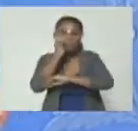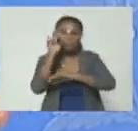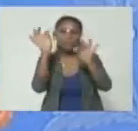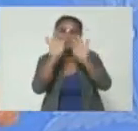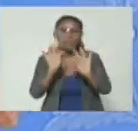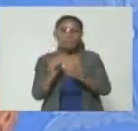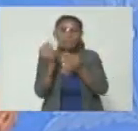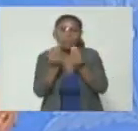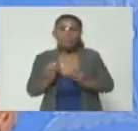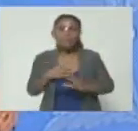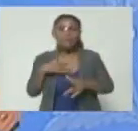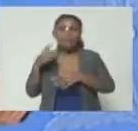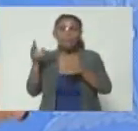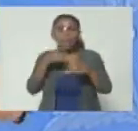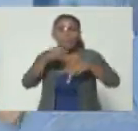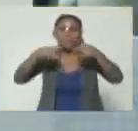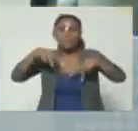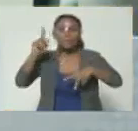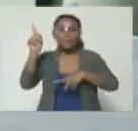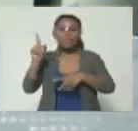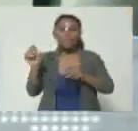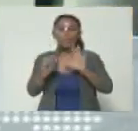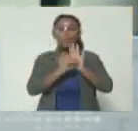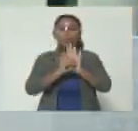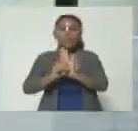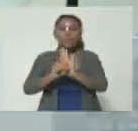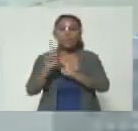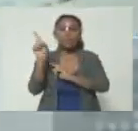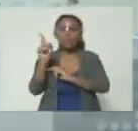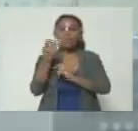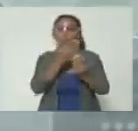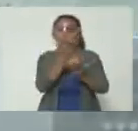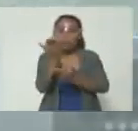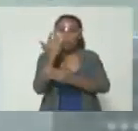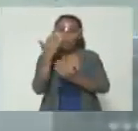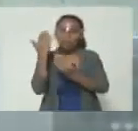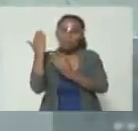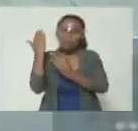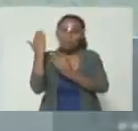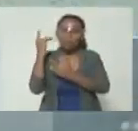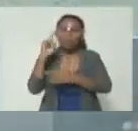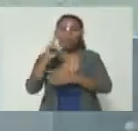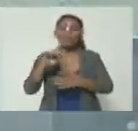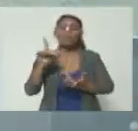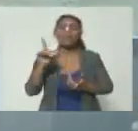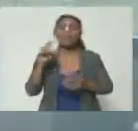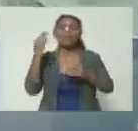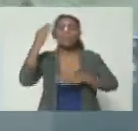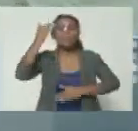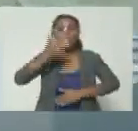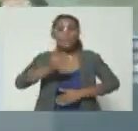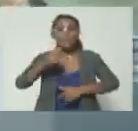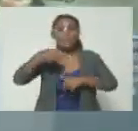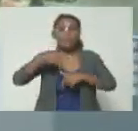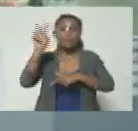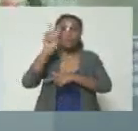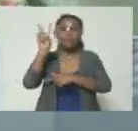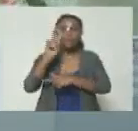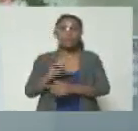paseo monumental de los próceres, que fueron los que ustedes vieron, y de la Academia Militar de Venezuela,